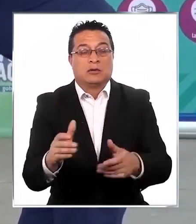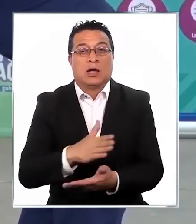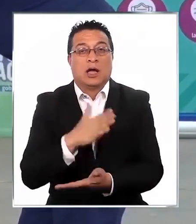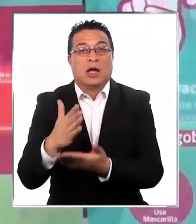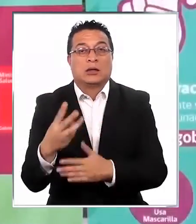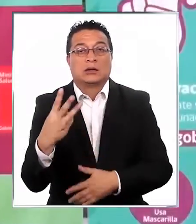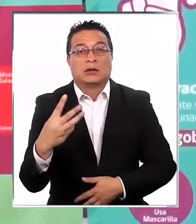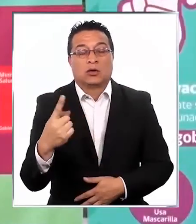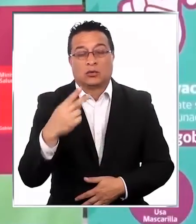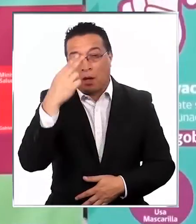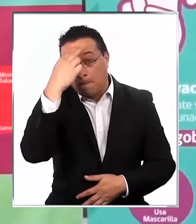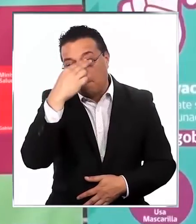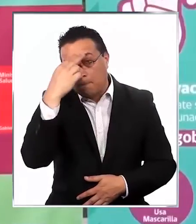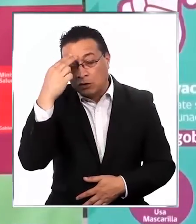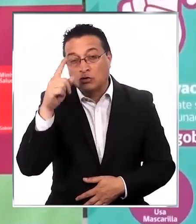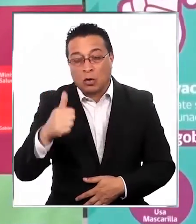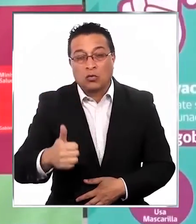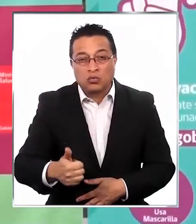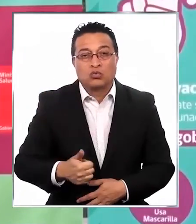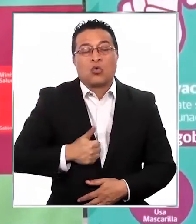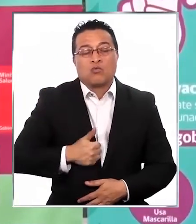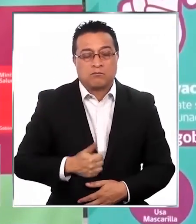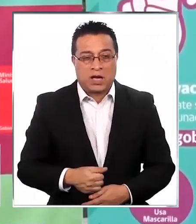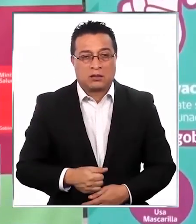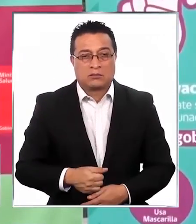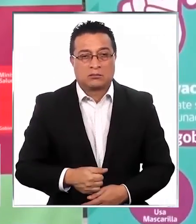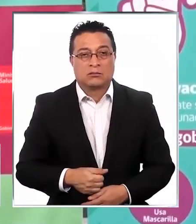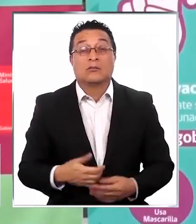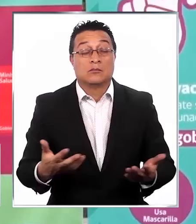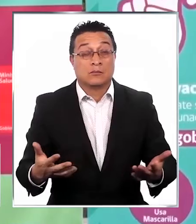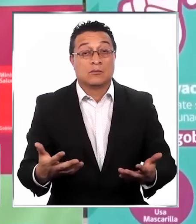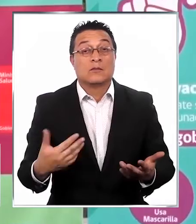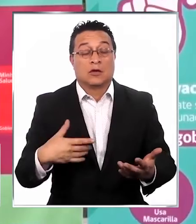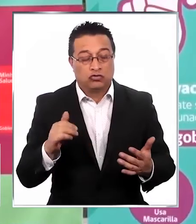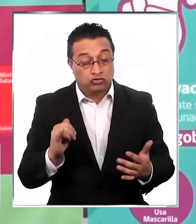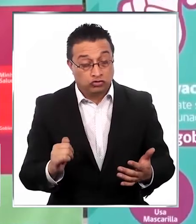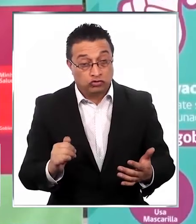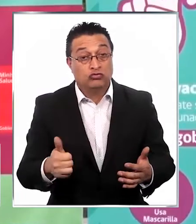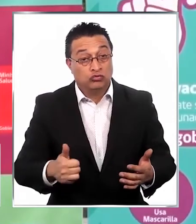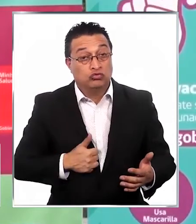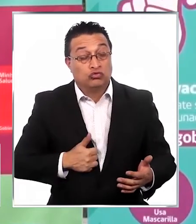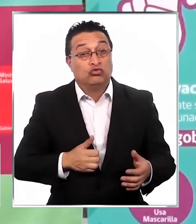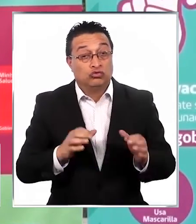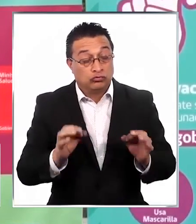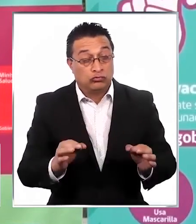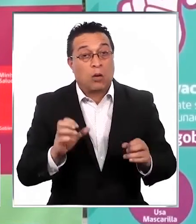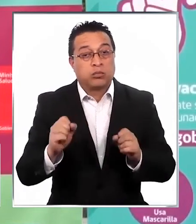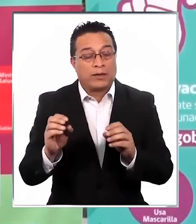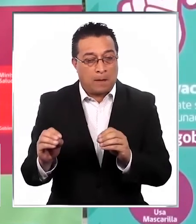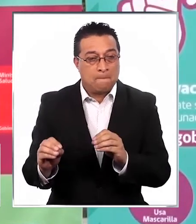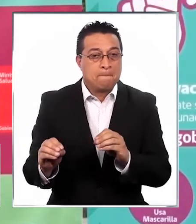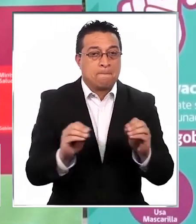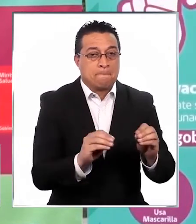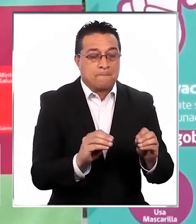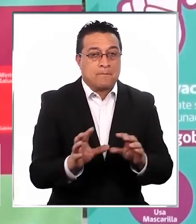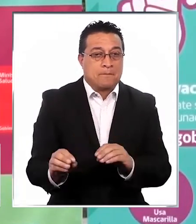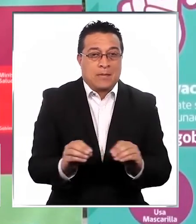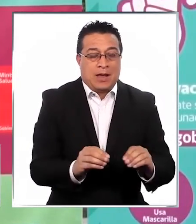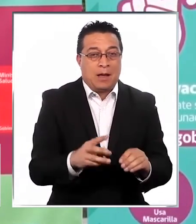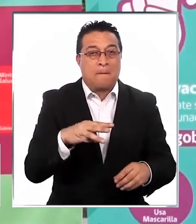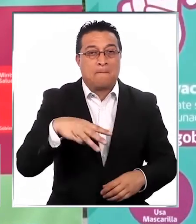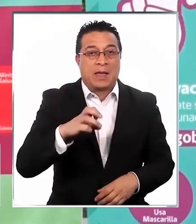al 31 de marzo se cumpla. Si es así, vamos a adelantar otras